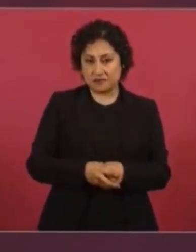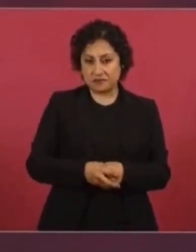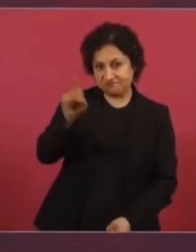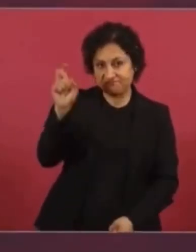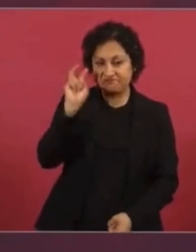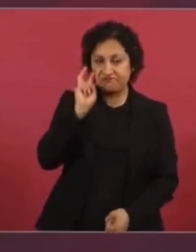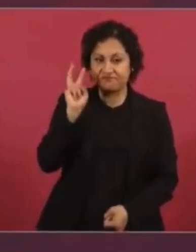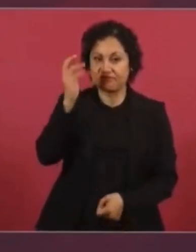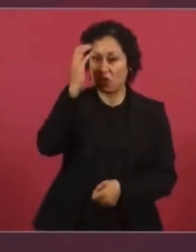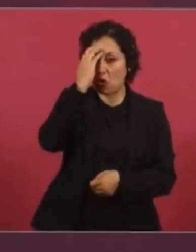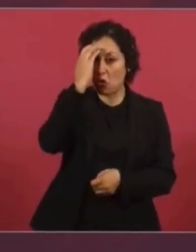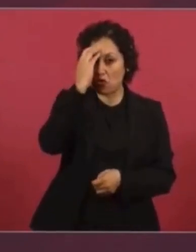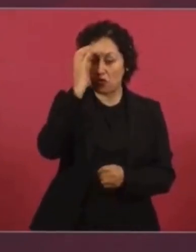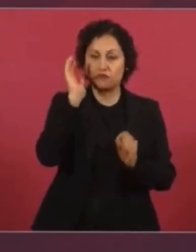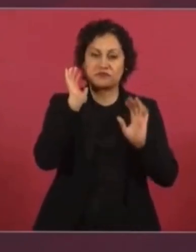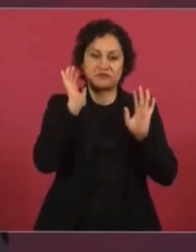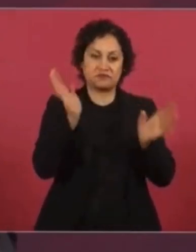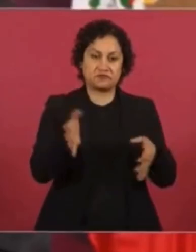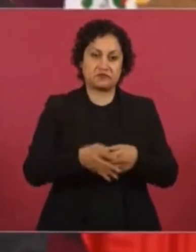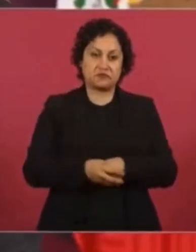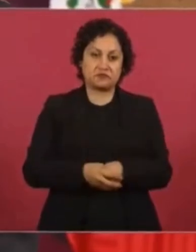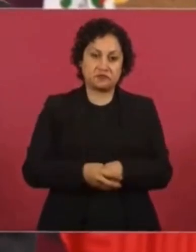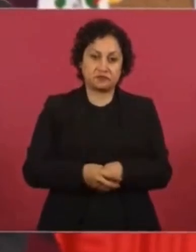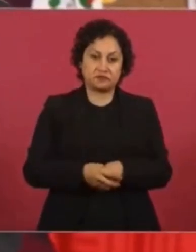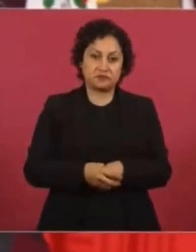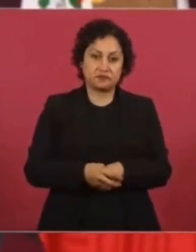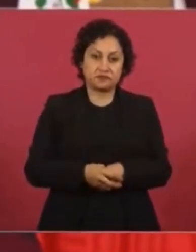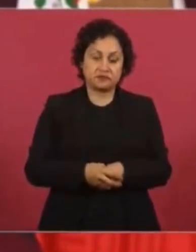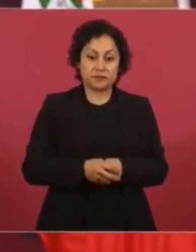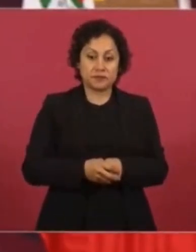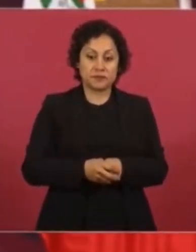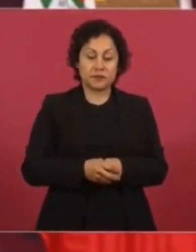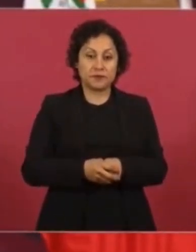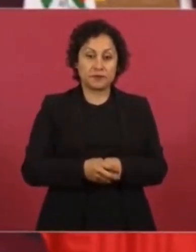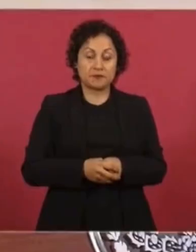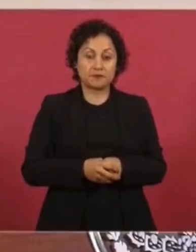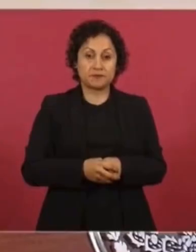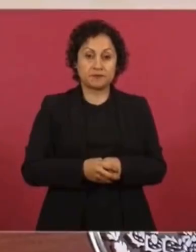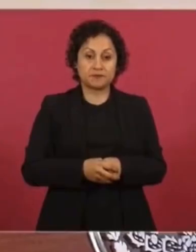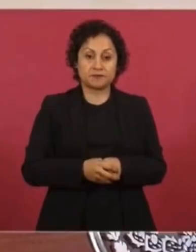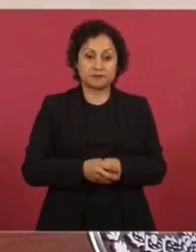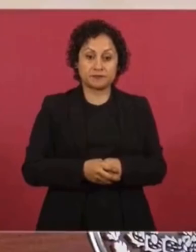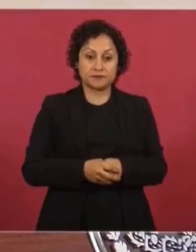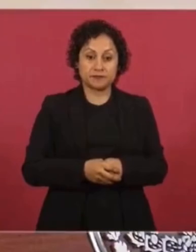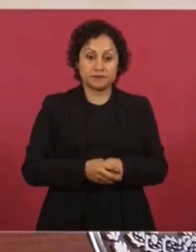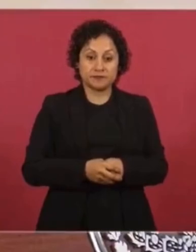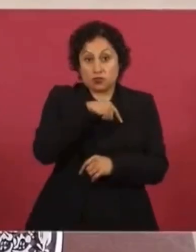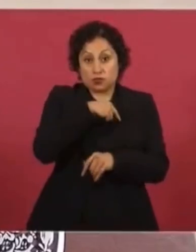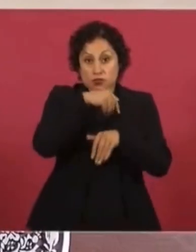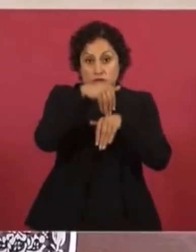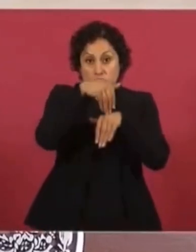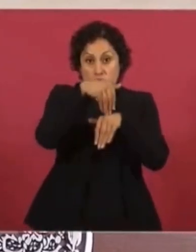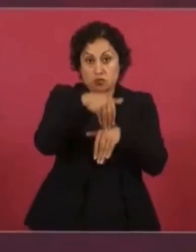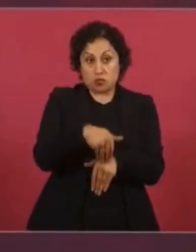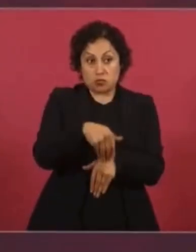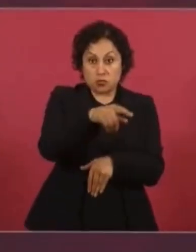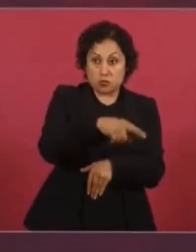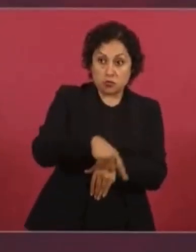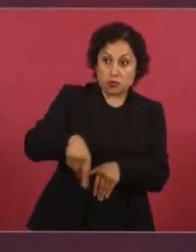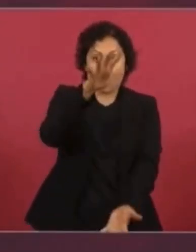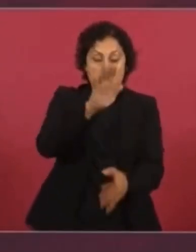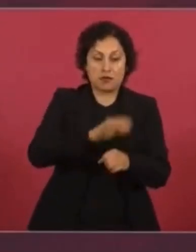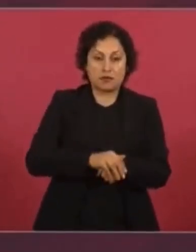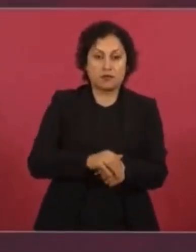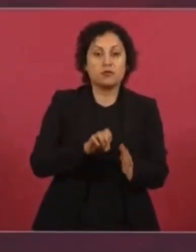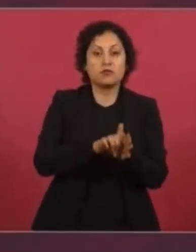Nosotros respetamos la decisión que tomó un grupo mayoritario en Argentina,